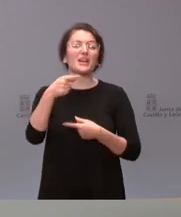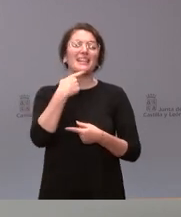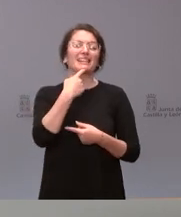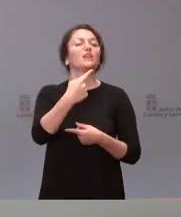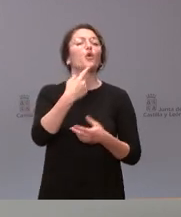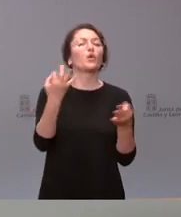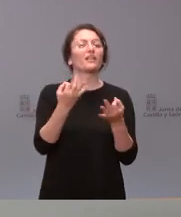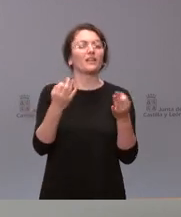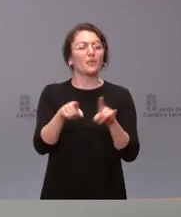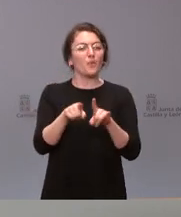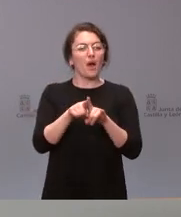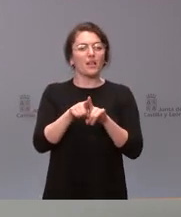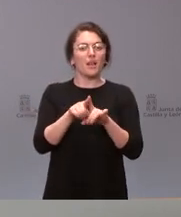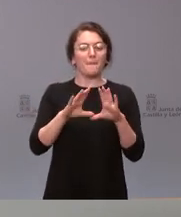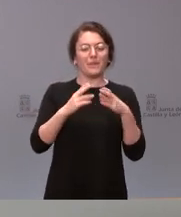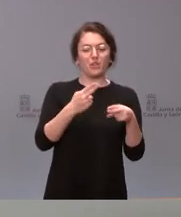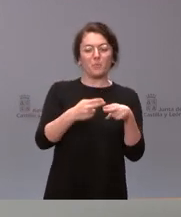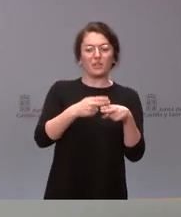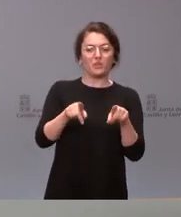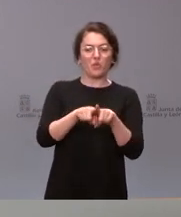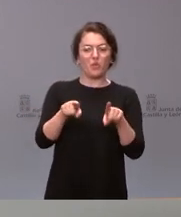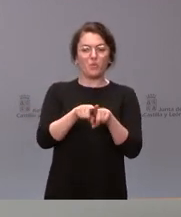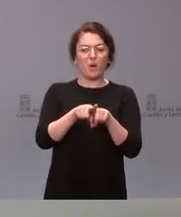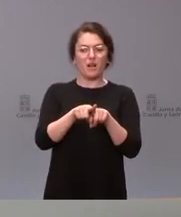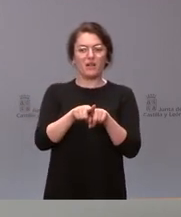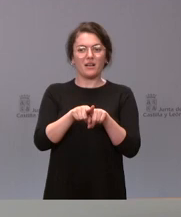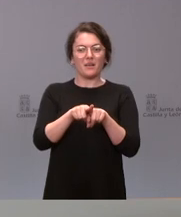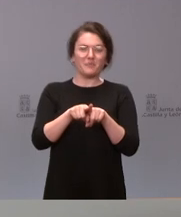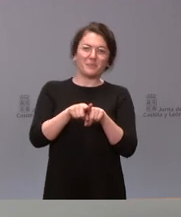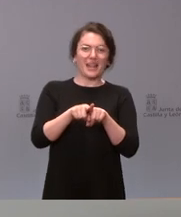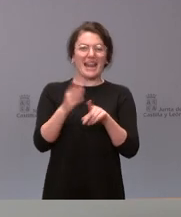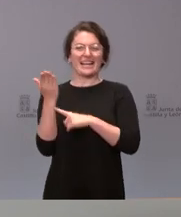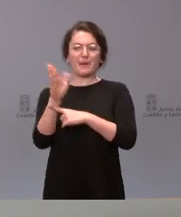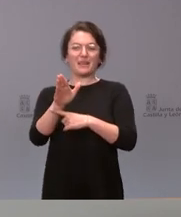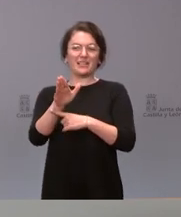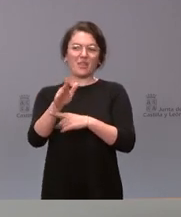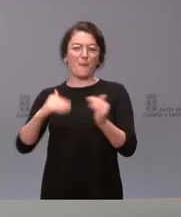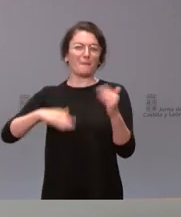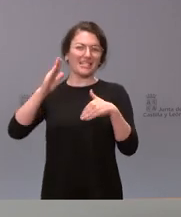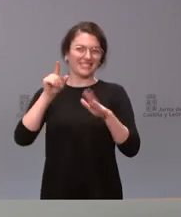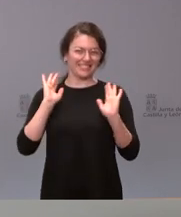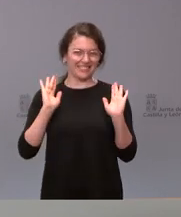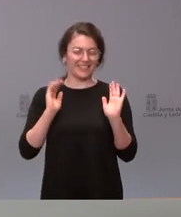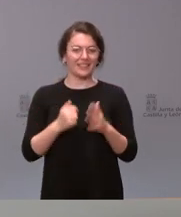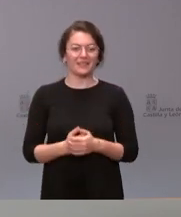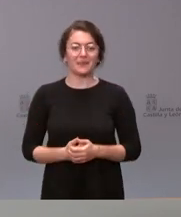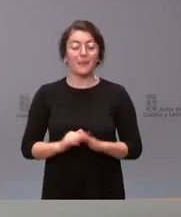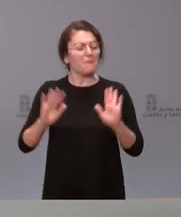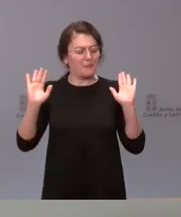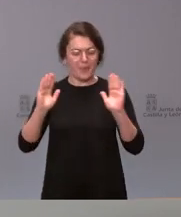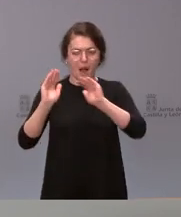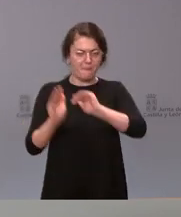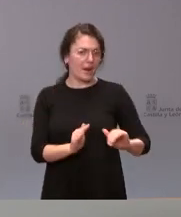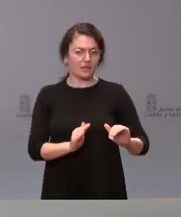algún partido político que tenía más representación que ellos. Pero bueno, más allá de este asunto y de lo que dijera, tienen los